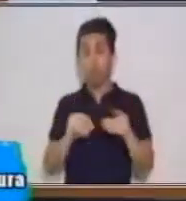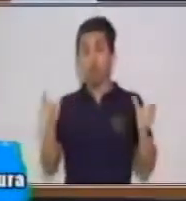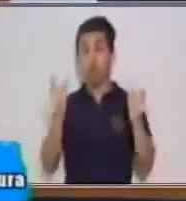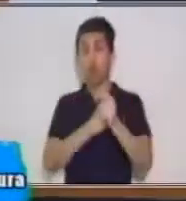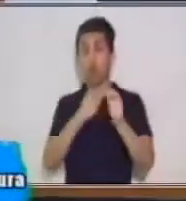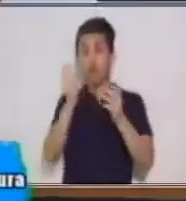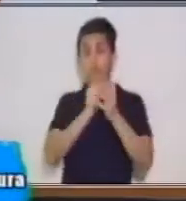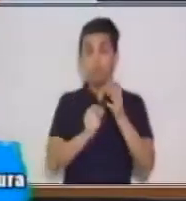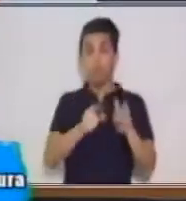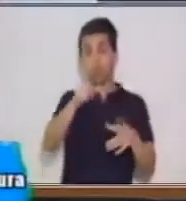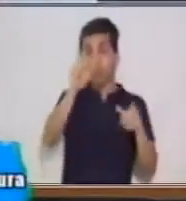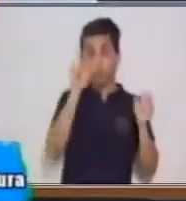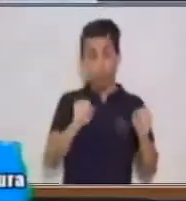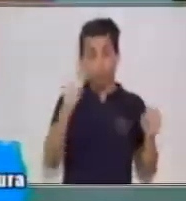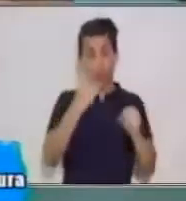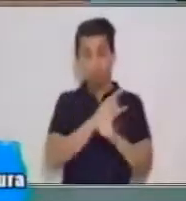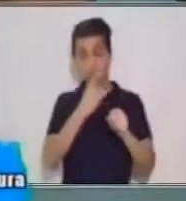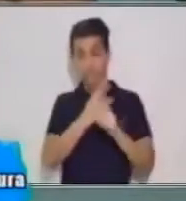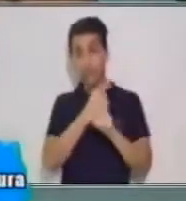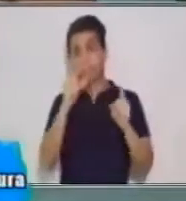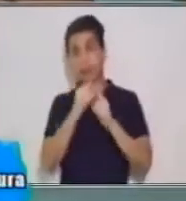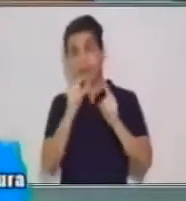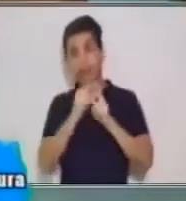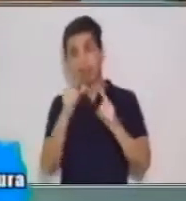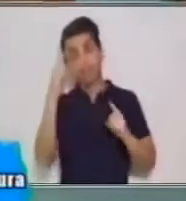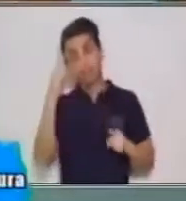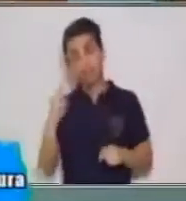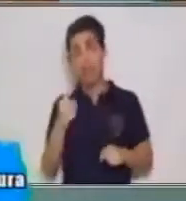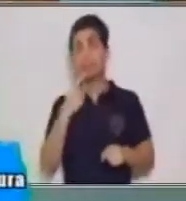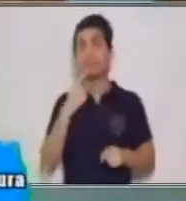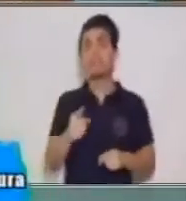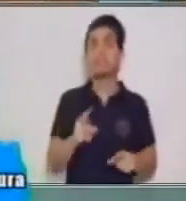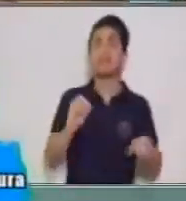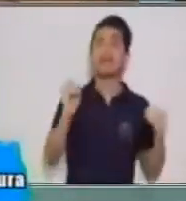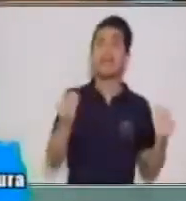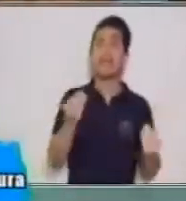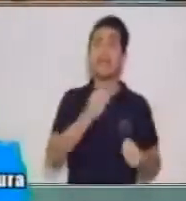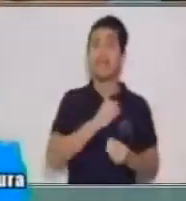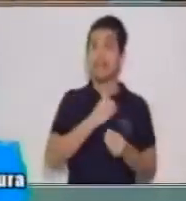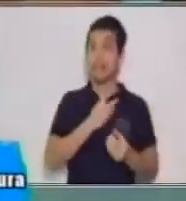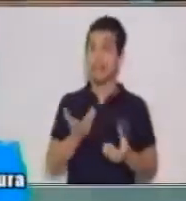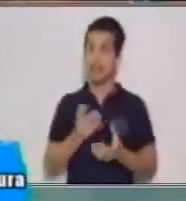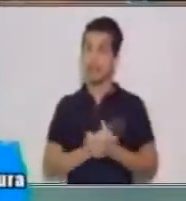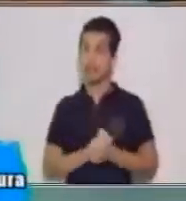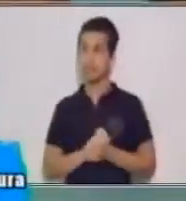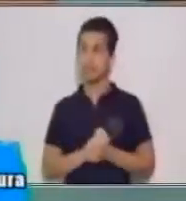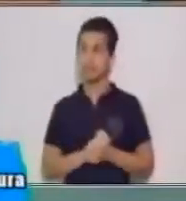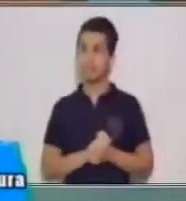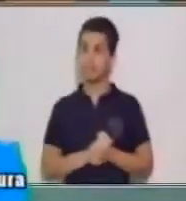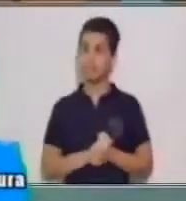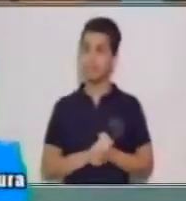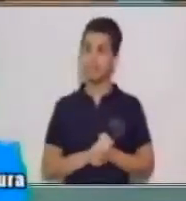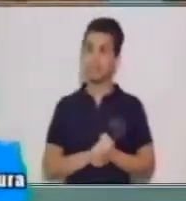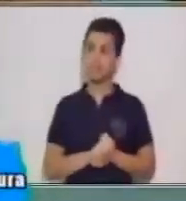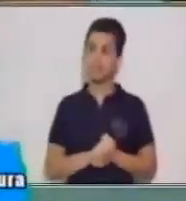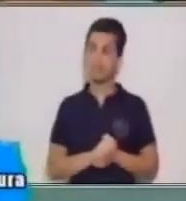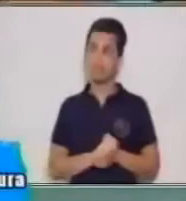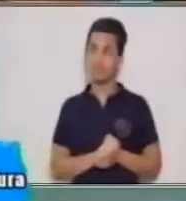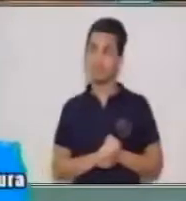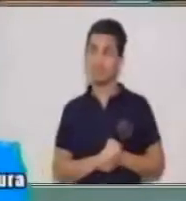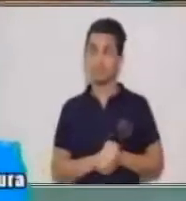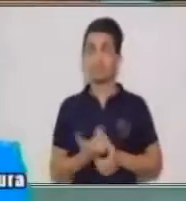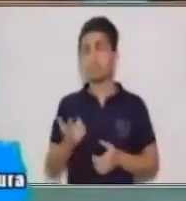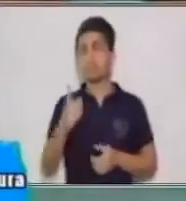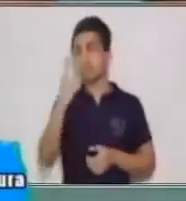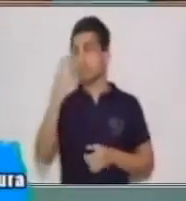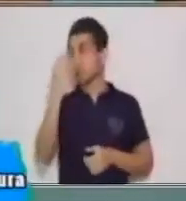que tú puedes utilizar las palabras para decir lo que quieres decir. Empecemos. En un